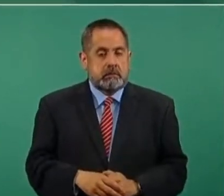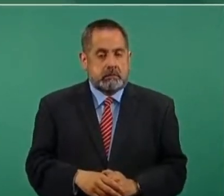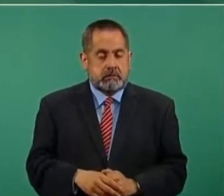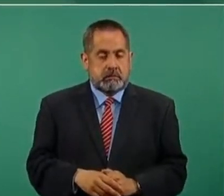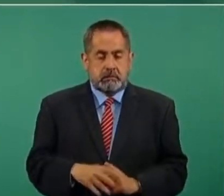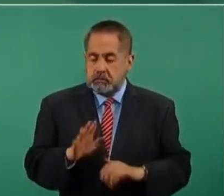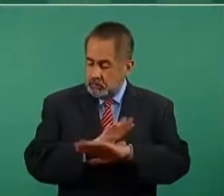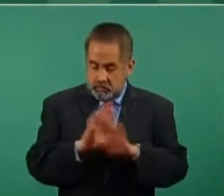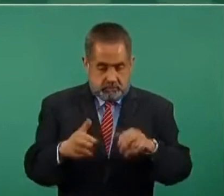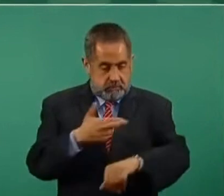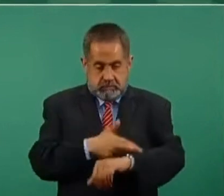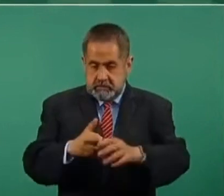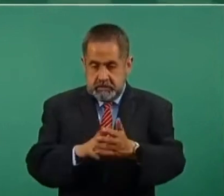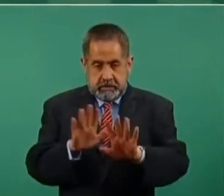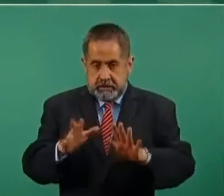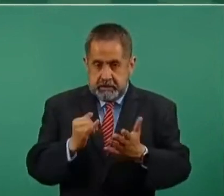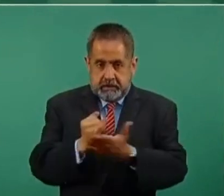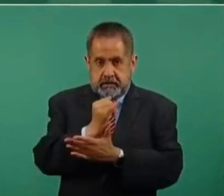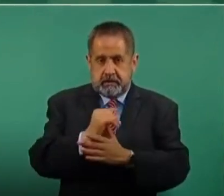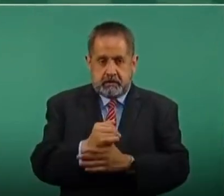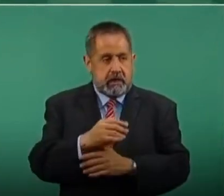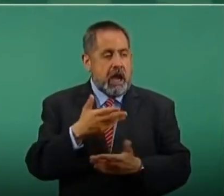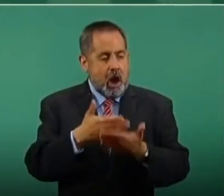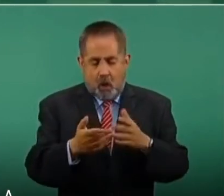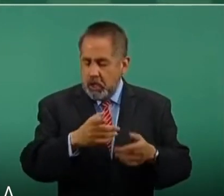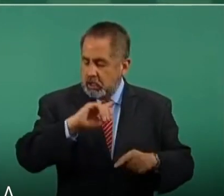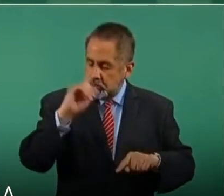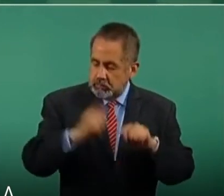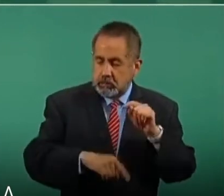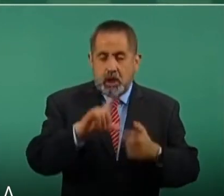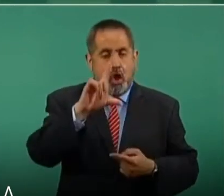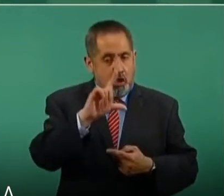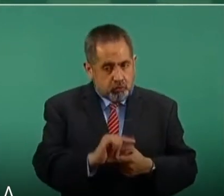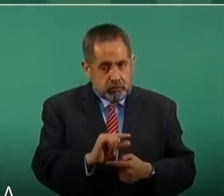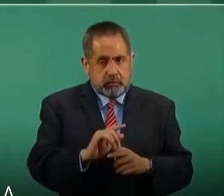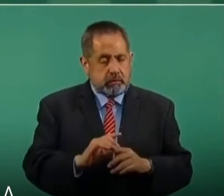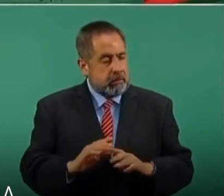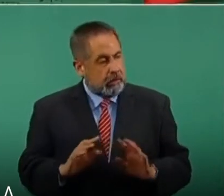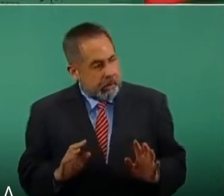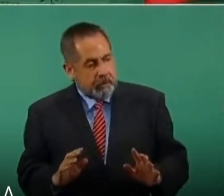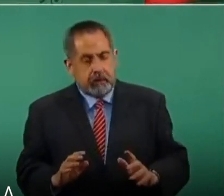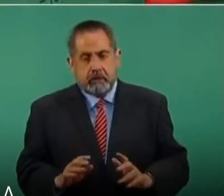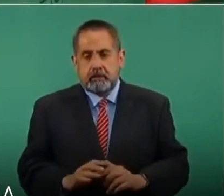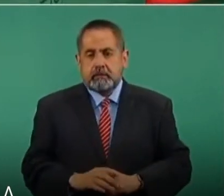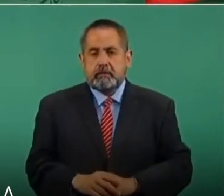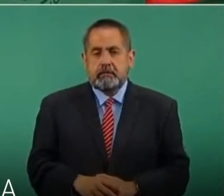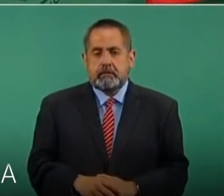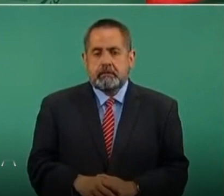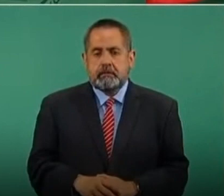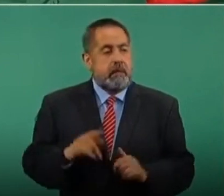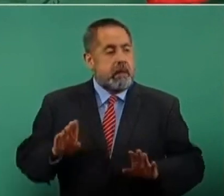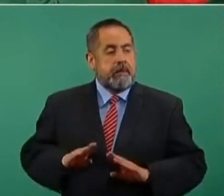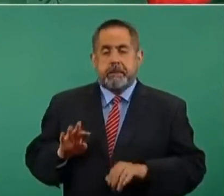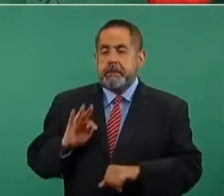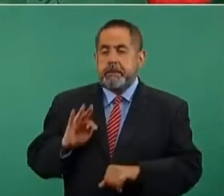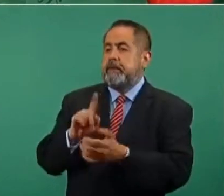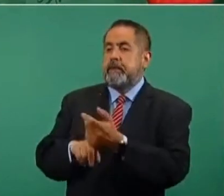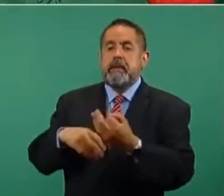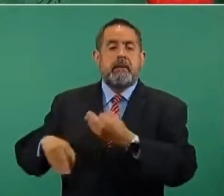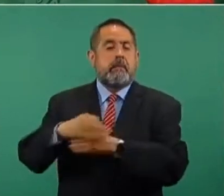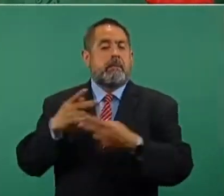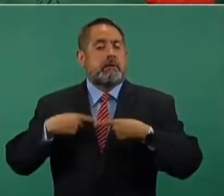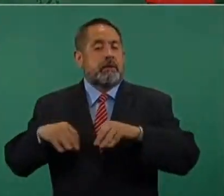y ya son de las más bajas, en beneficio de los trabajadores.